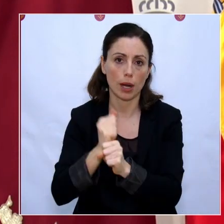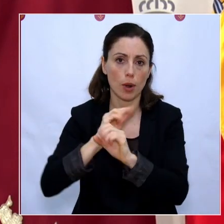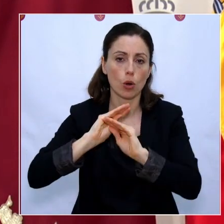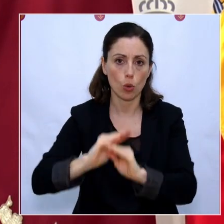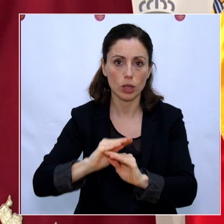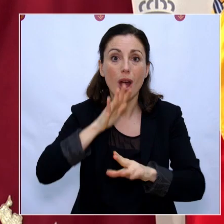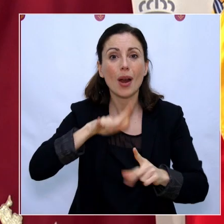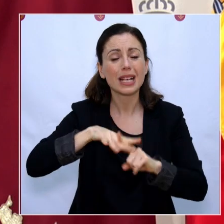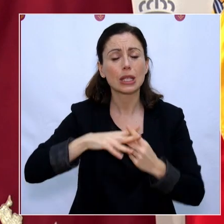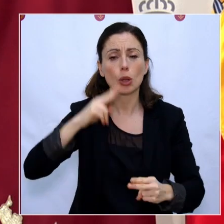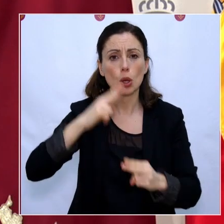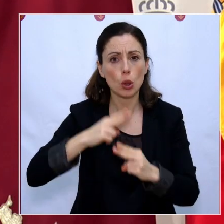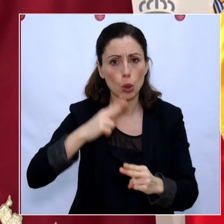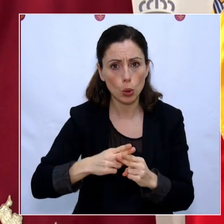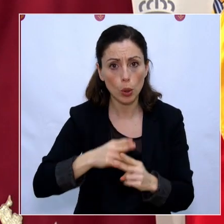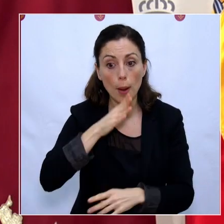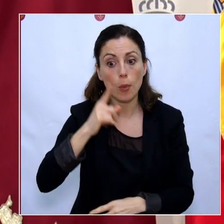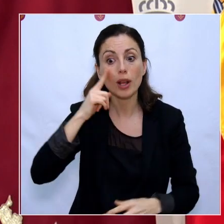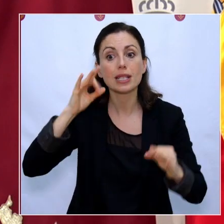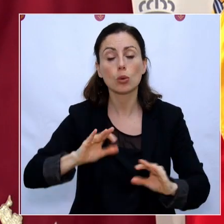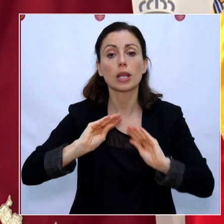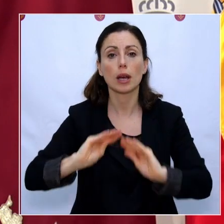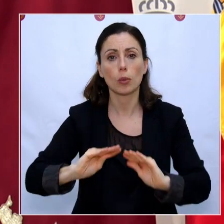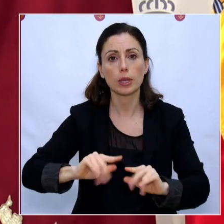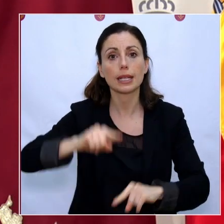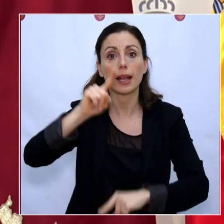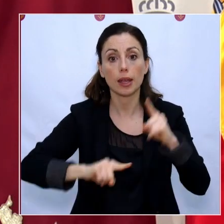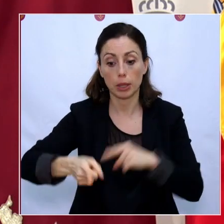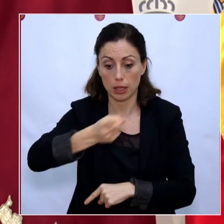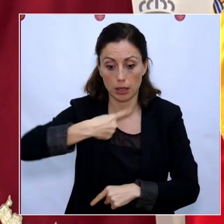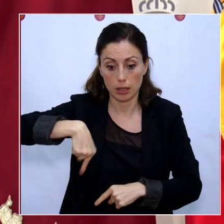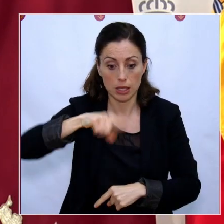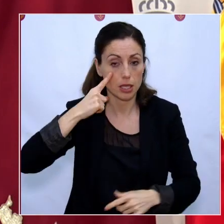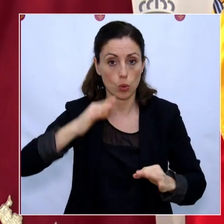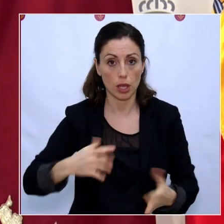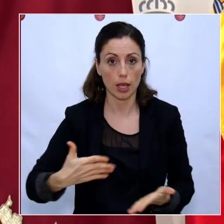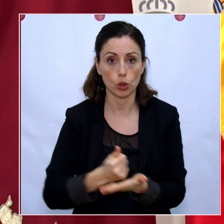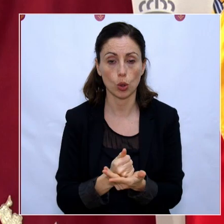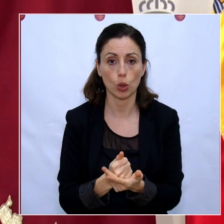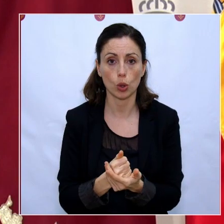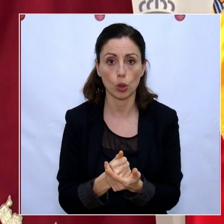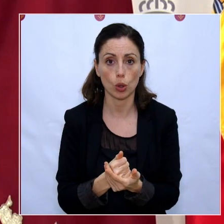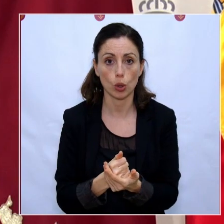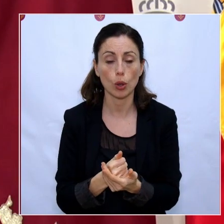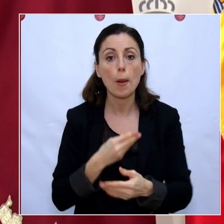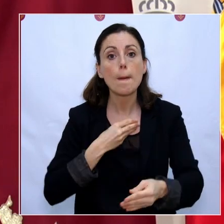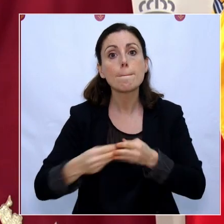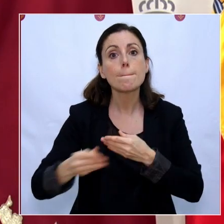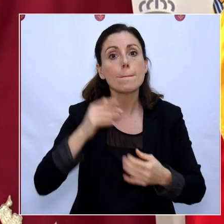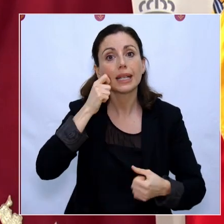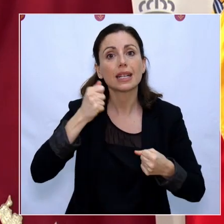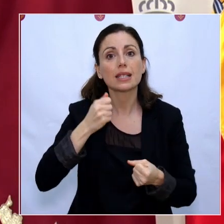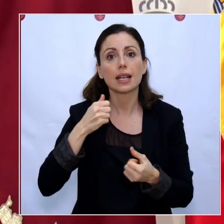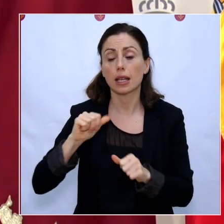tan duros, porque de vuestra seguridad depende la de todos nosotros. La llegada del material sanitario que venimos